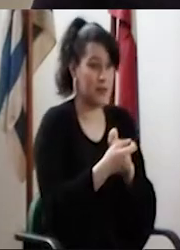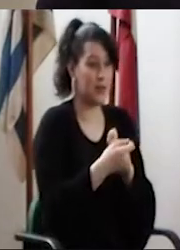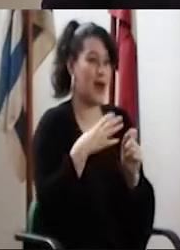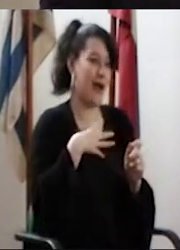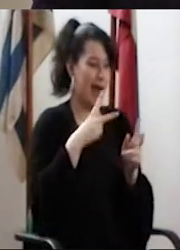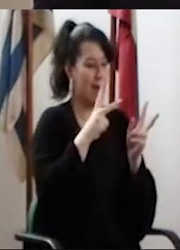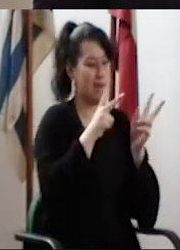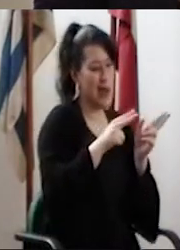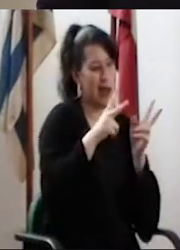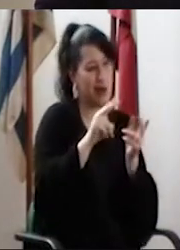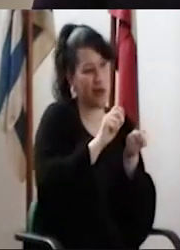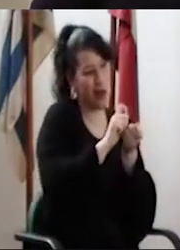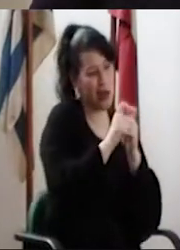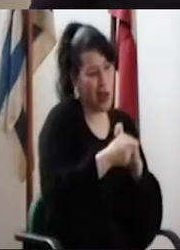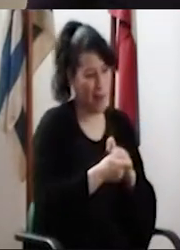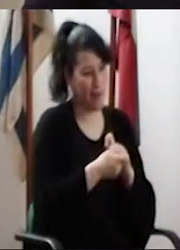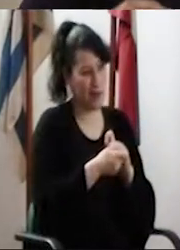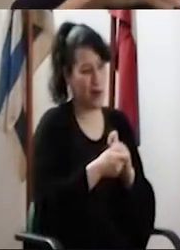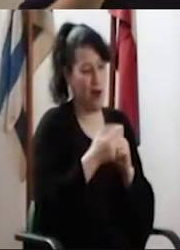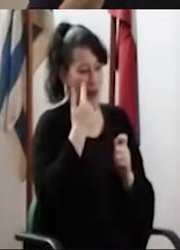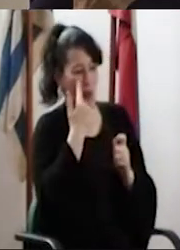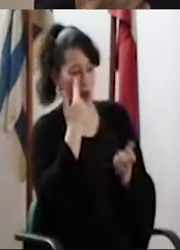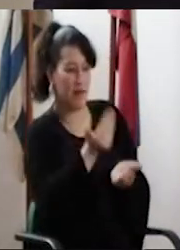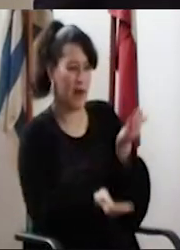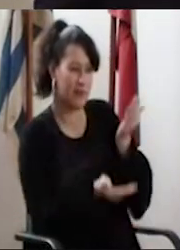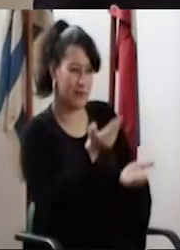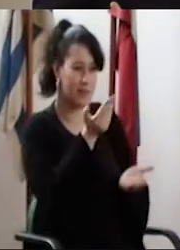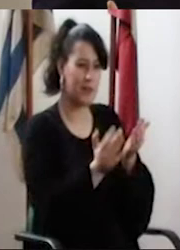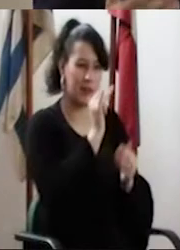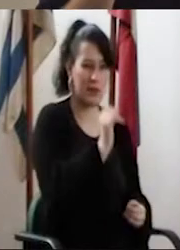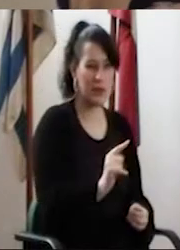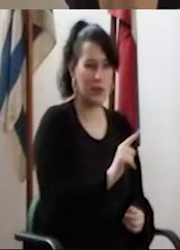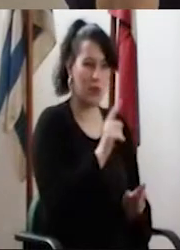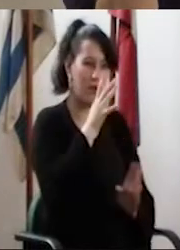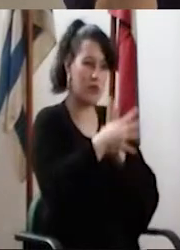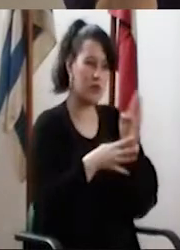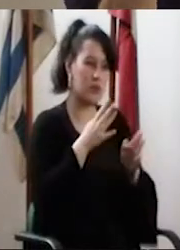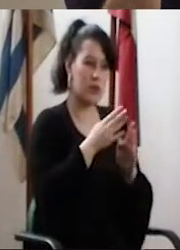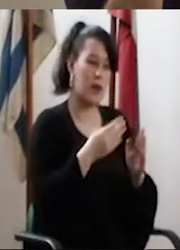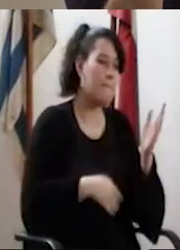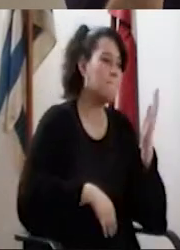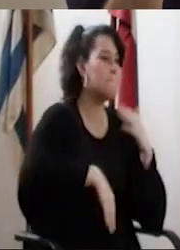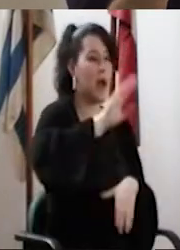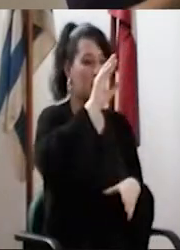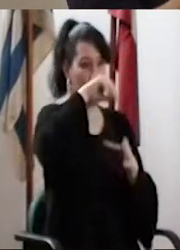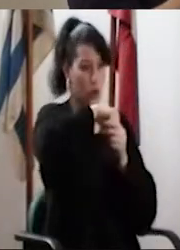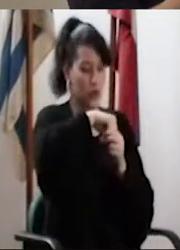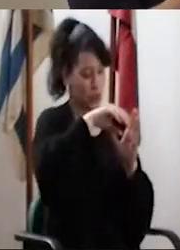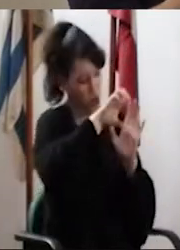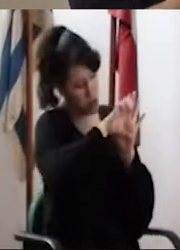hay periodos de transición, periodos de gracia, ¿se entiende? Los contenidos